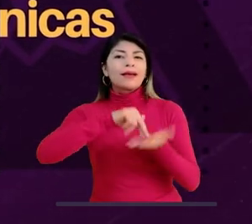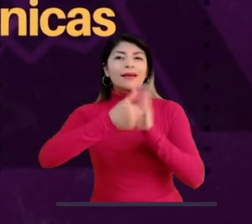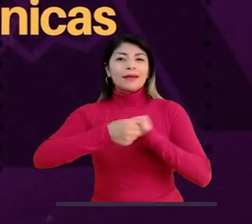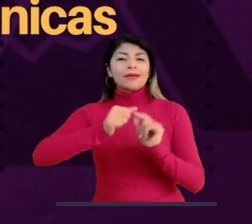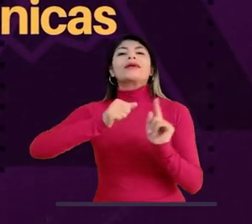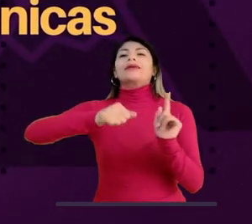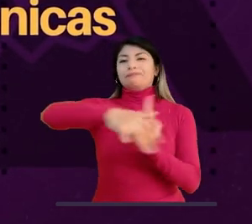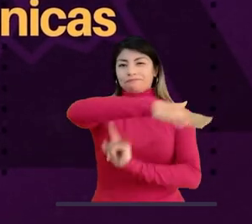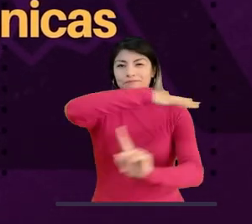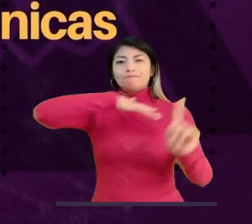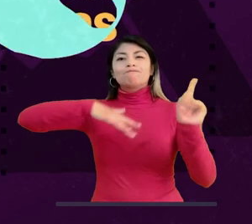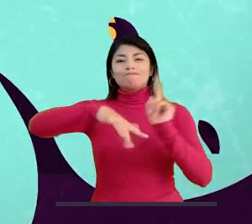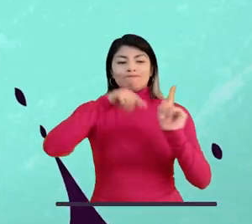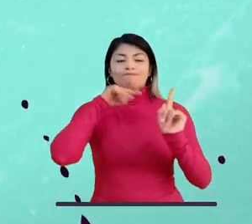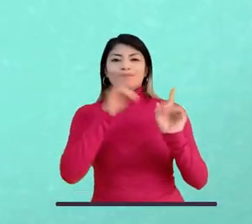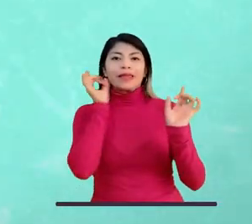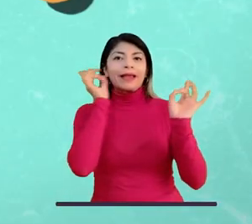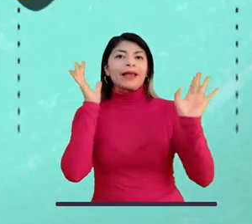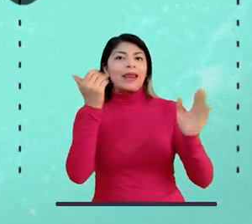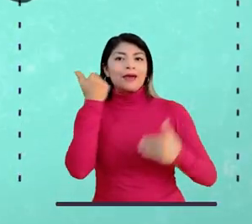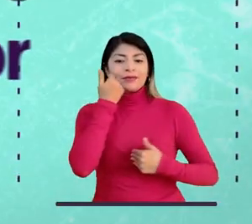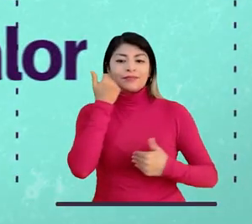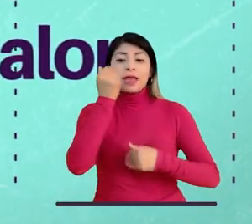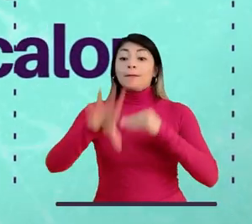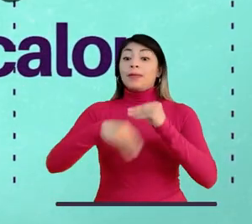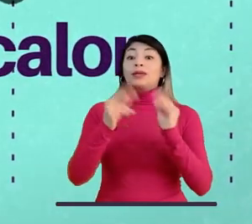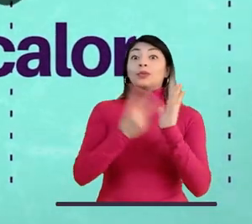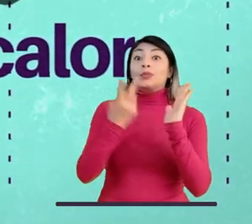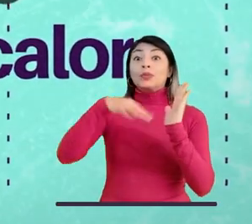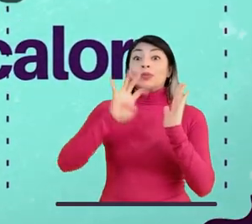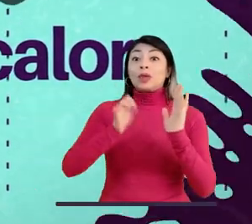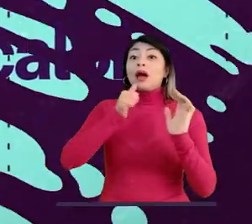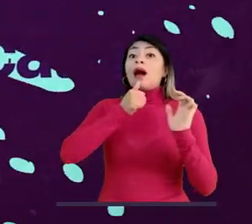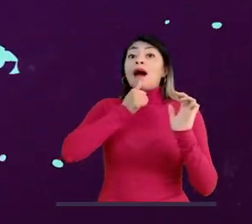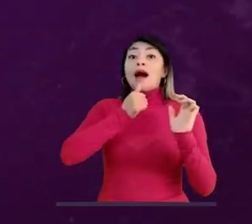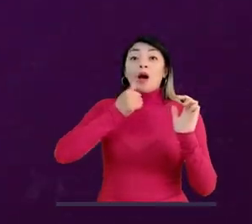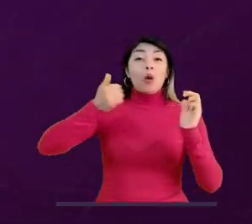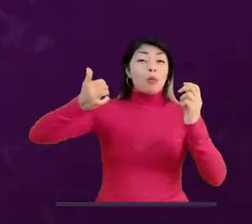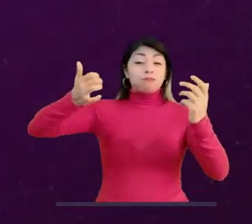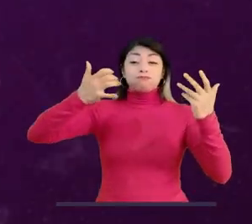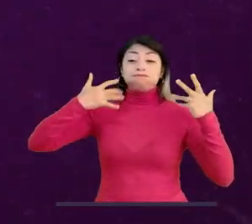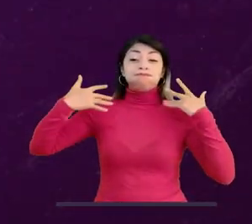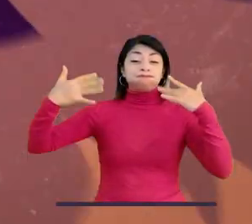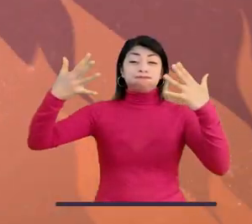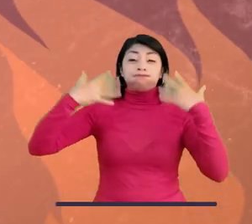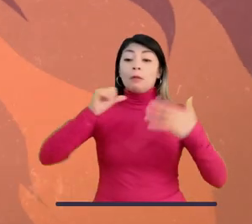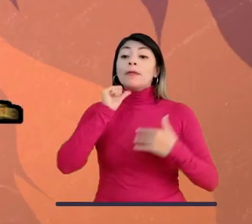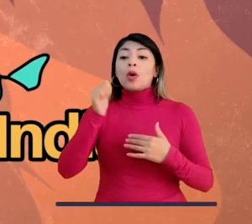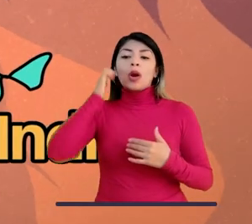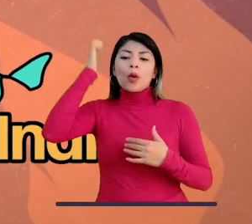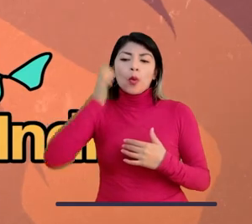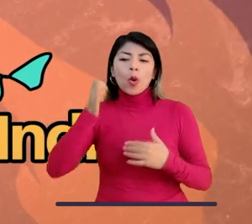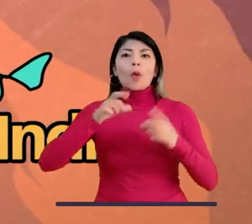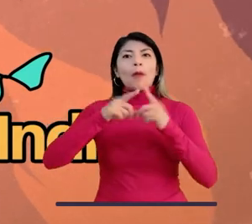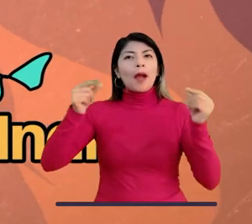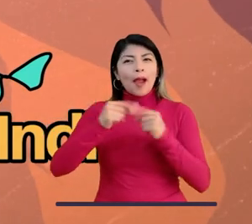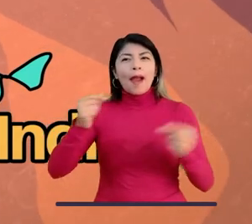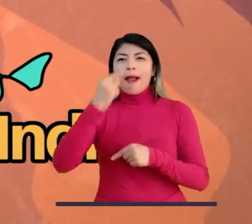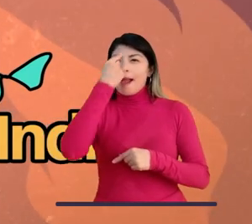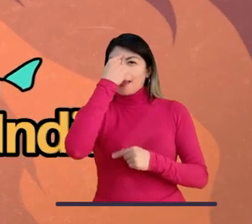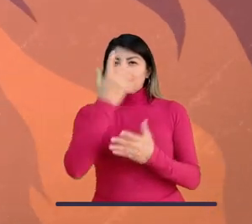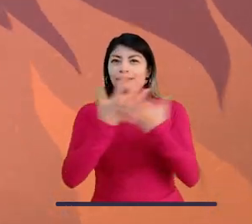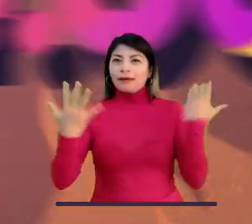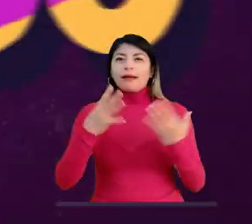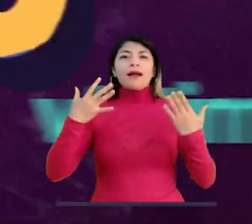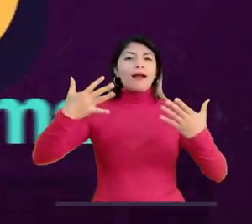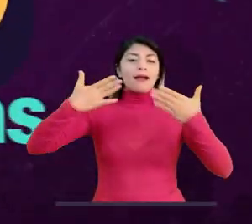por la emergencia ambiental. En 2019, las olas de calor más severas se registraron en Europa, India y Japón,